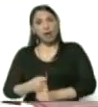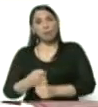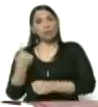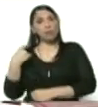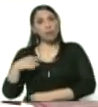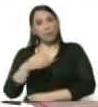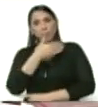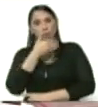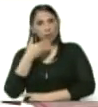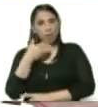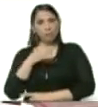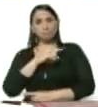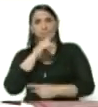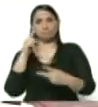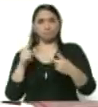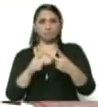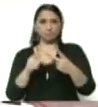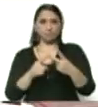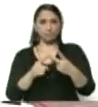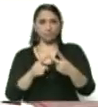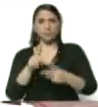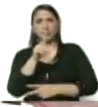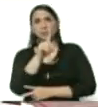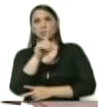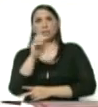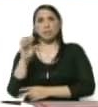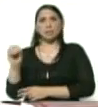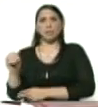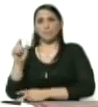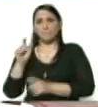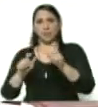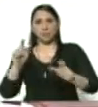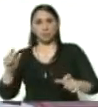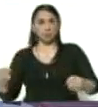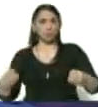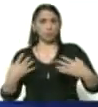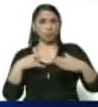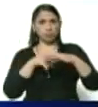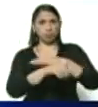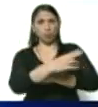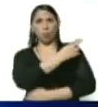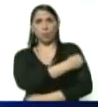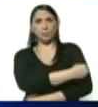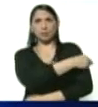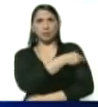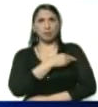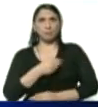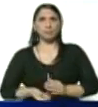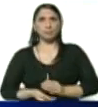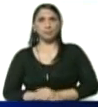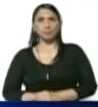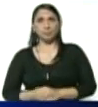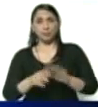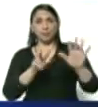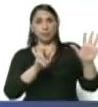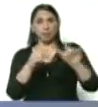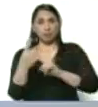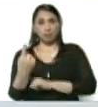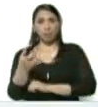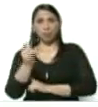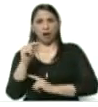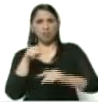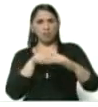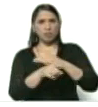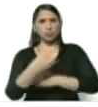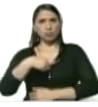Luego tenemos 100 casos que están internados en hospitales, 71 están en